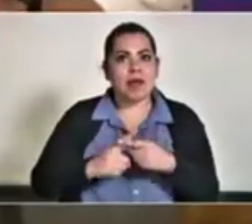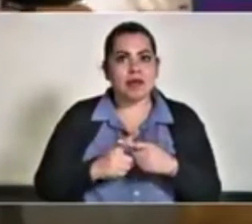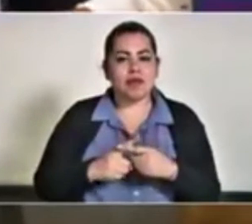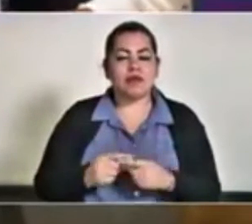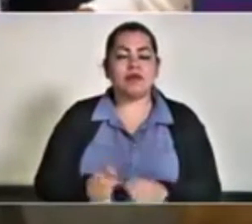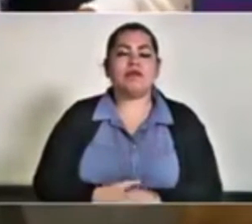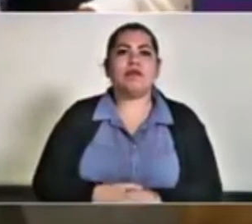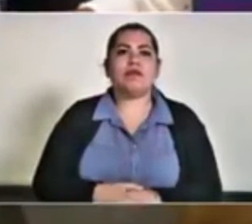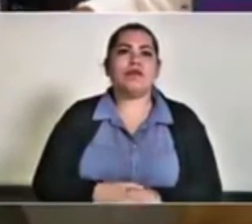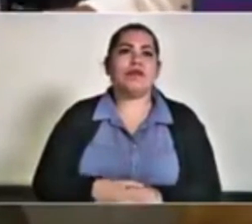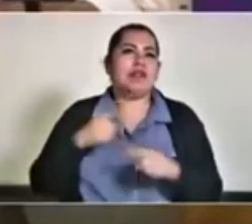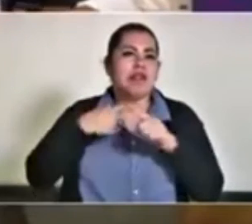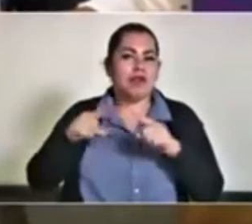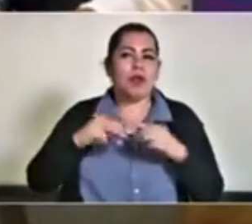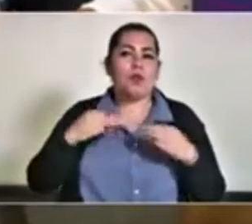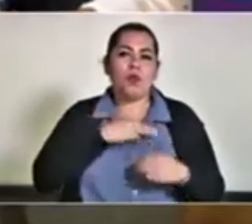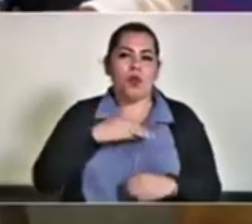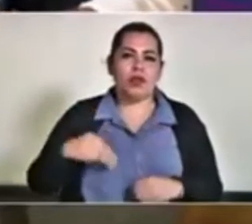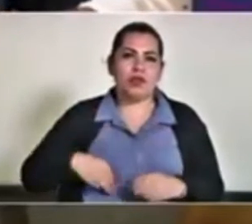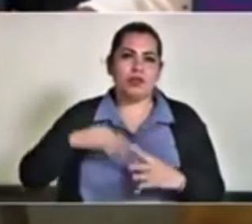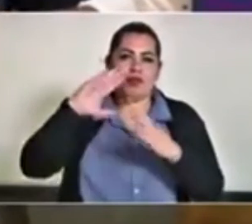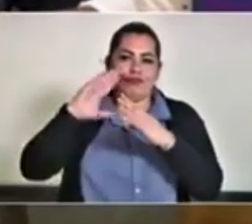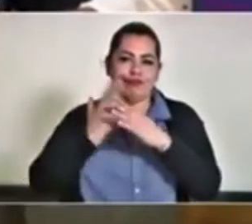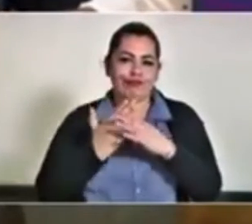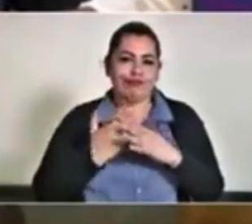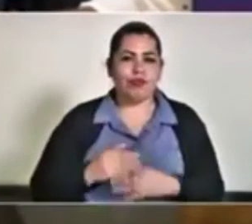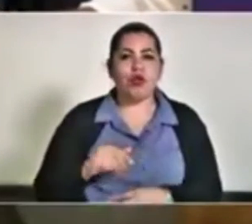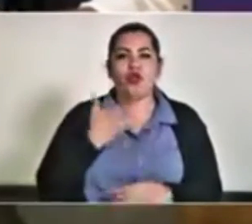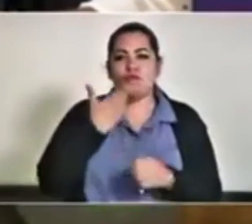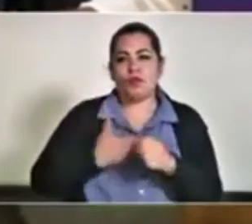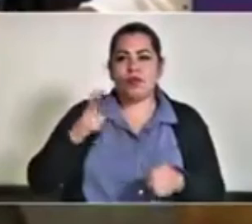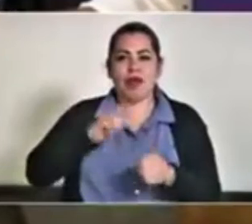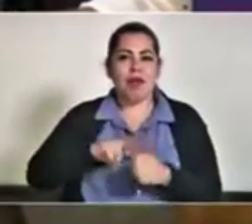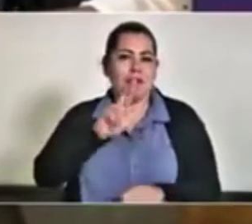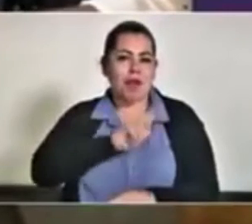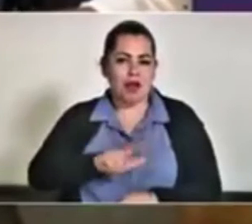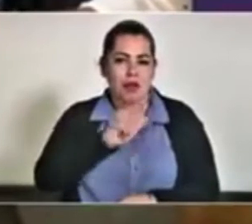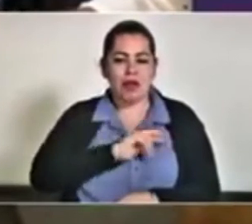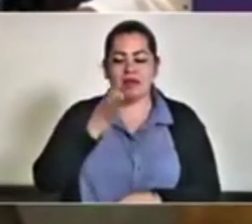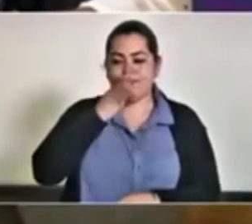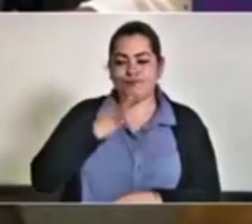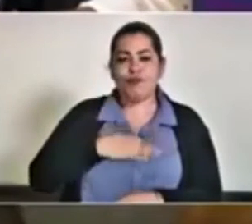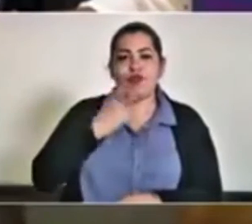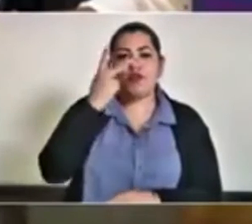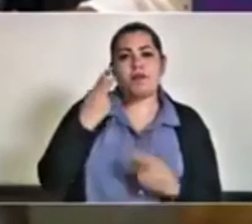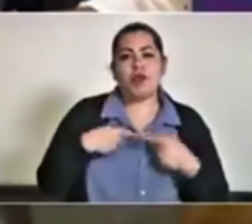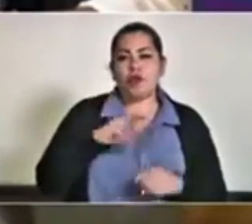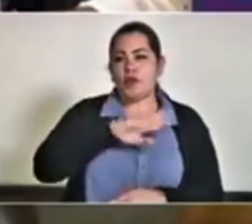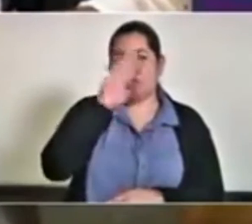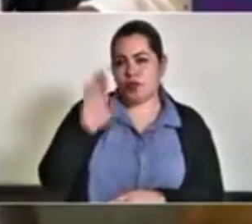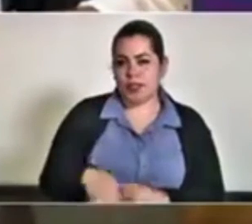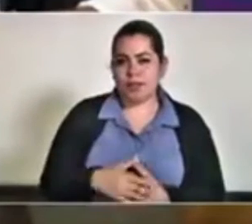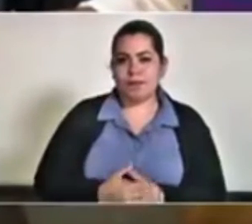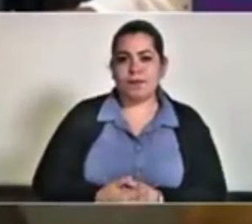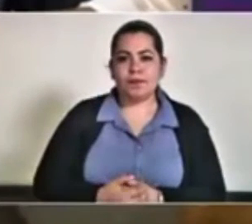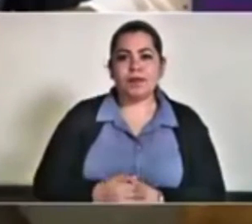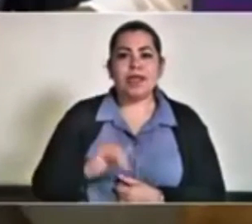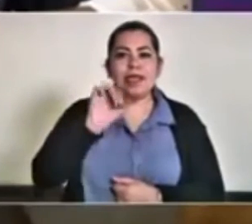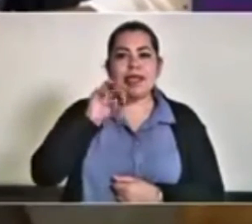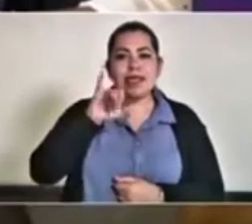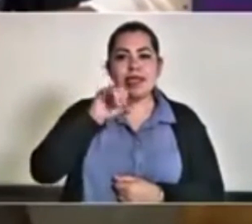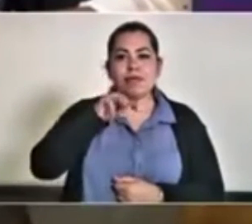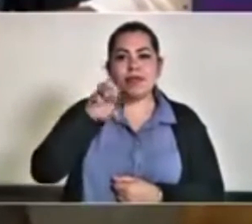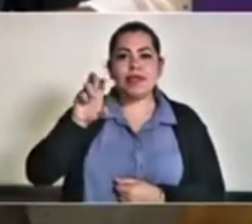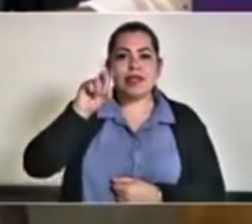distribuidas de la siguiente manera. Los hospitales privados, reportan 2 defunciones. El